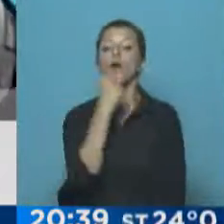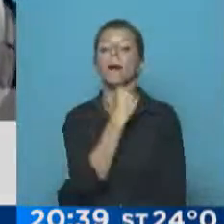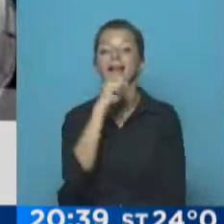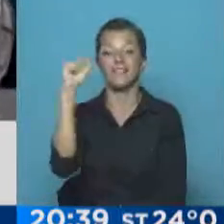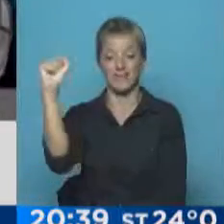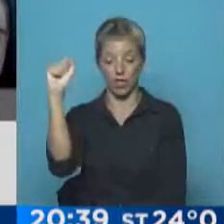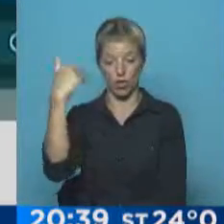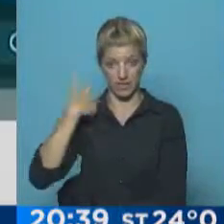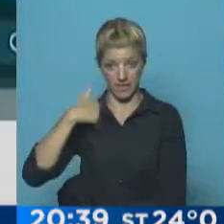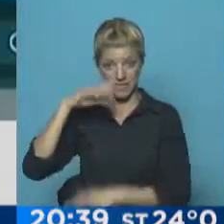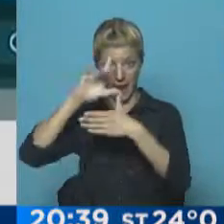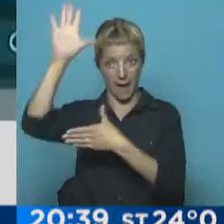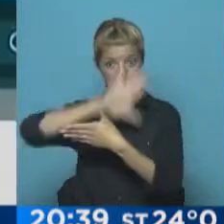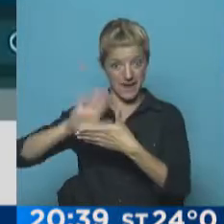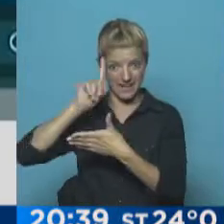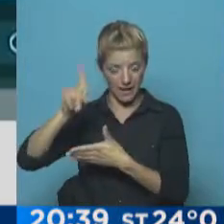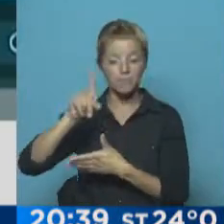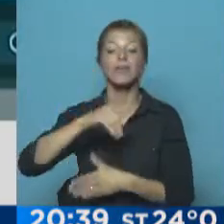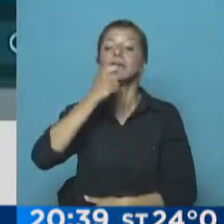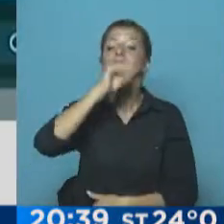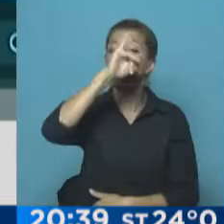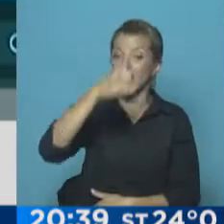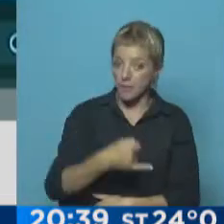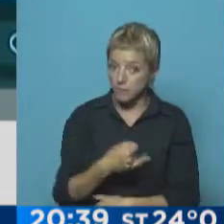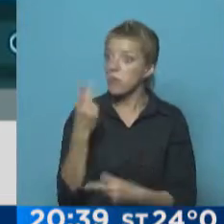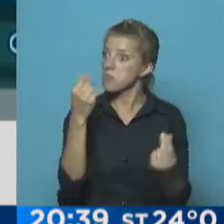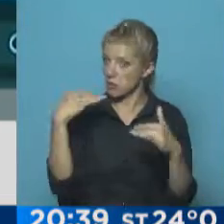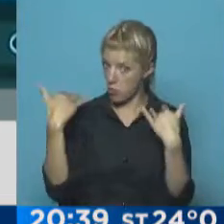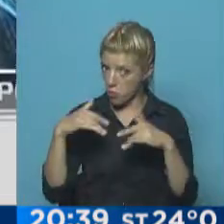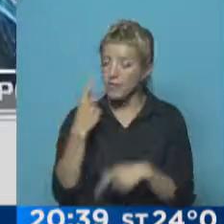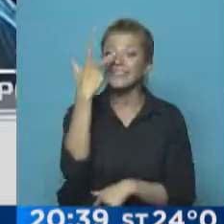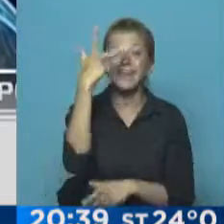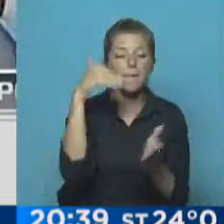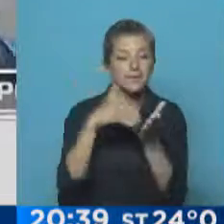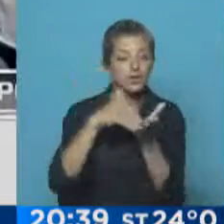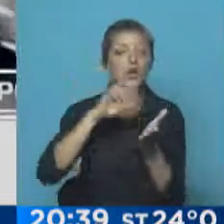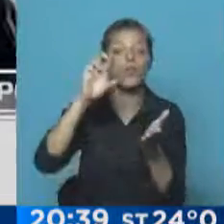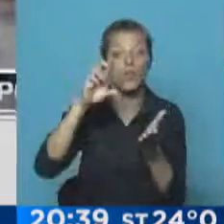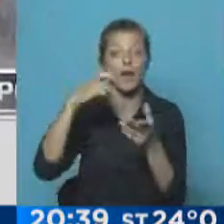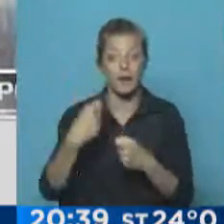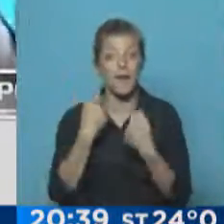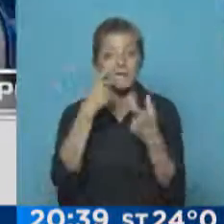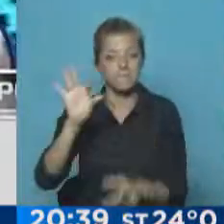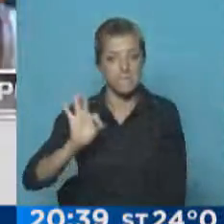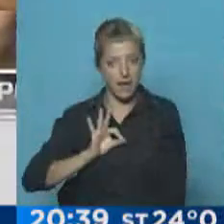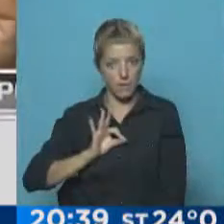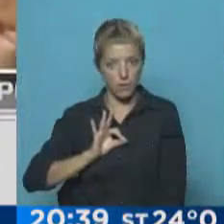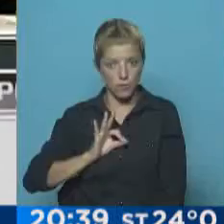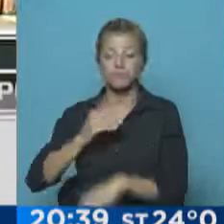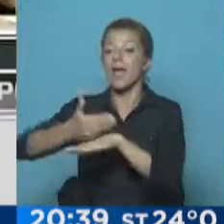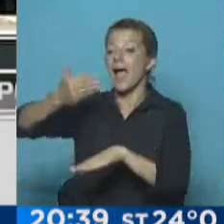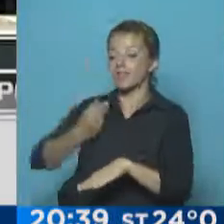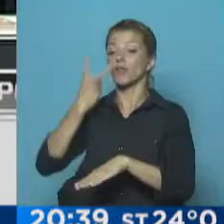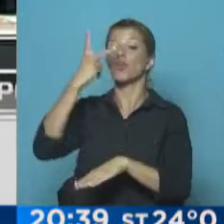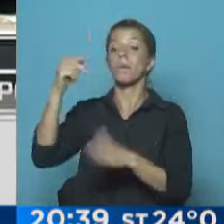América donde el campeón se llevará buen dinerillo, 3 millones de dólares. A diferencia de la edición anterior que eran 2